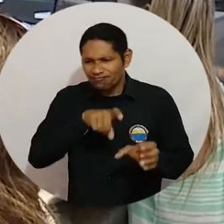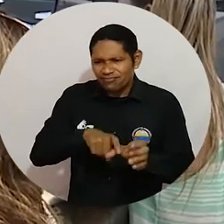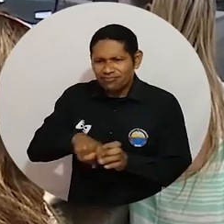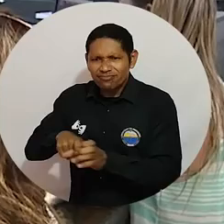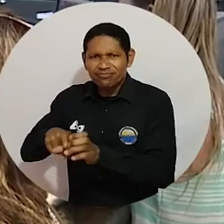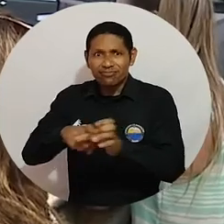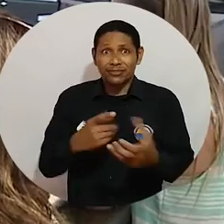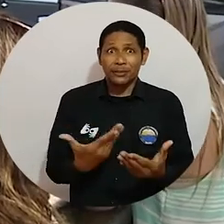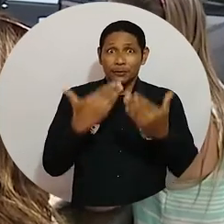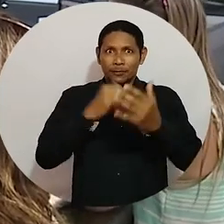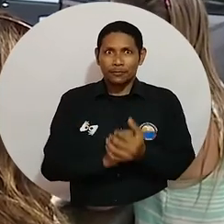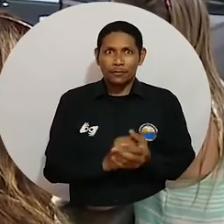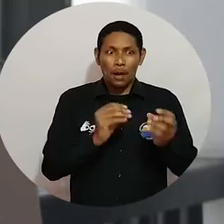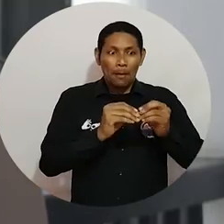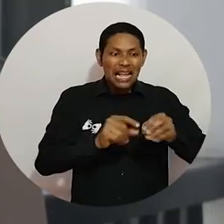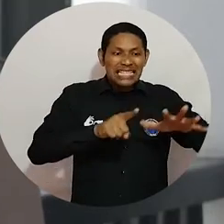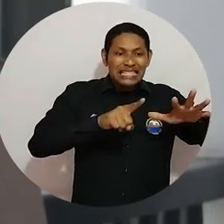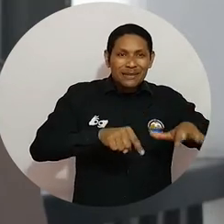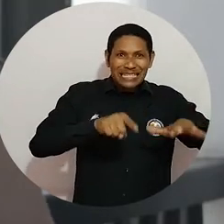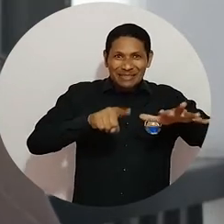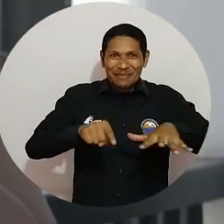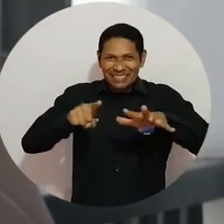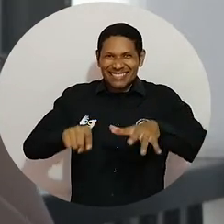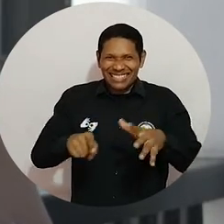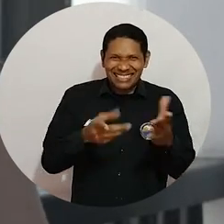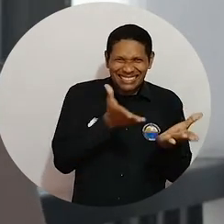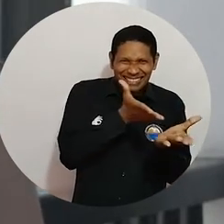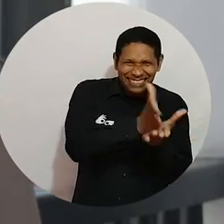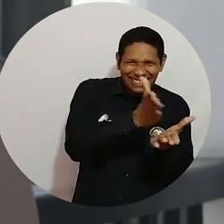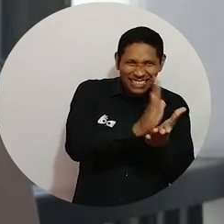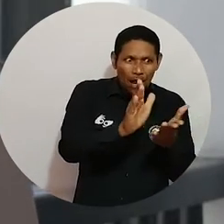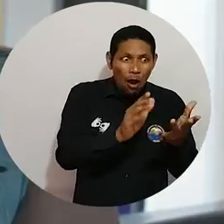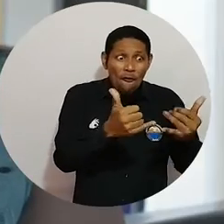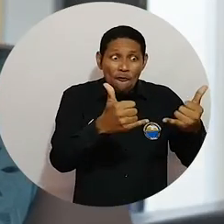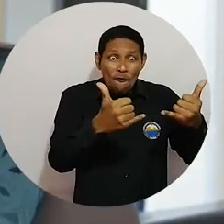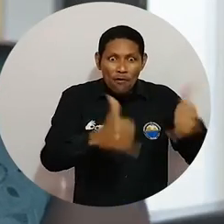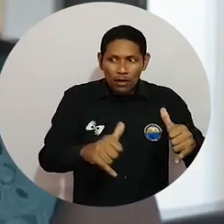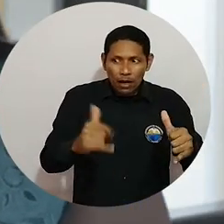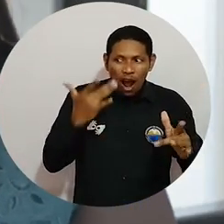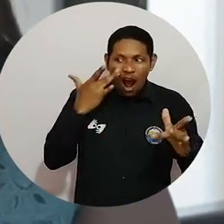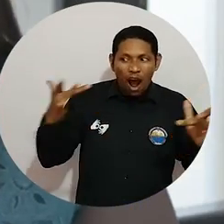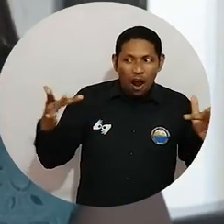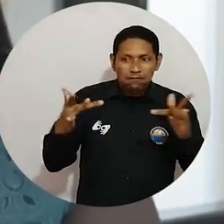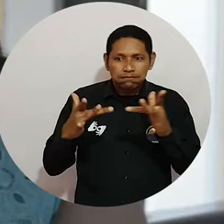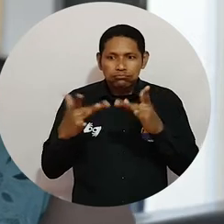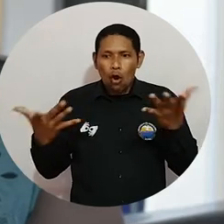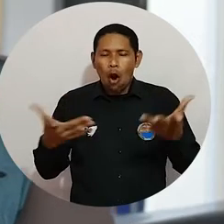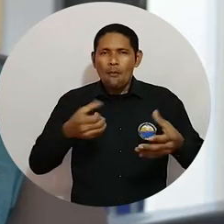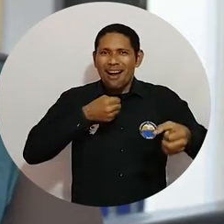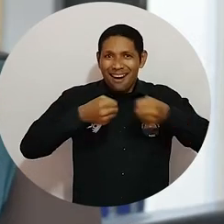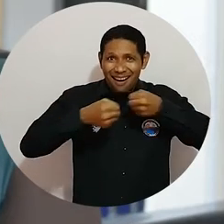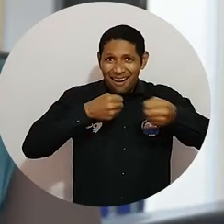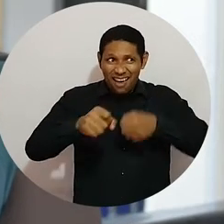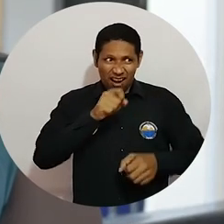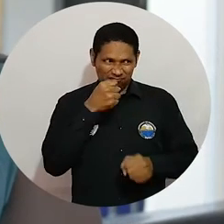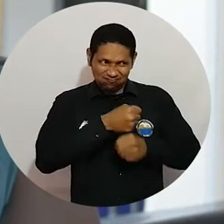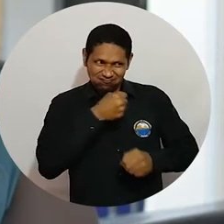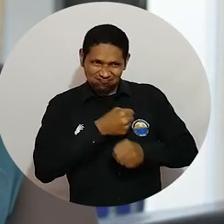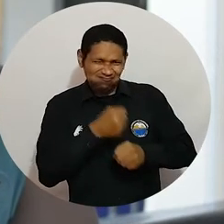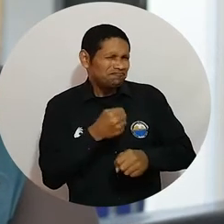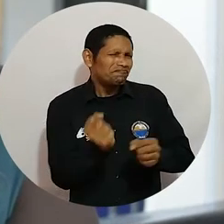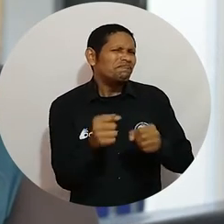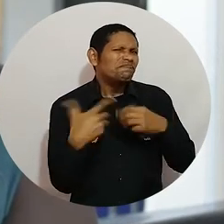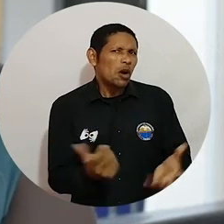talento humano que también nosotros requerimos. Tratar de incluir en los últimos semestres algún currículum o materia que los enfoque en el tema de cómo